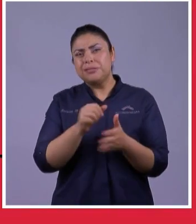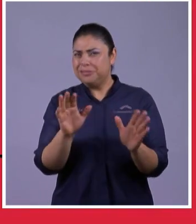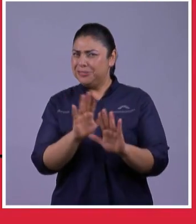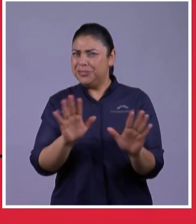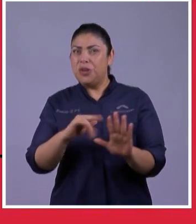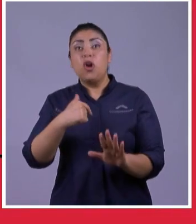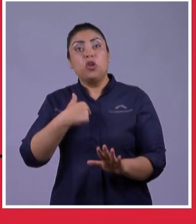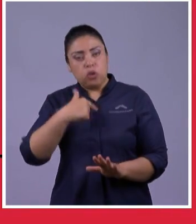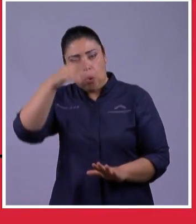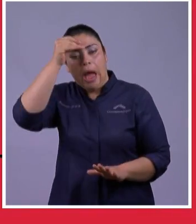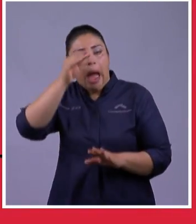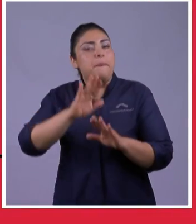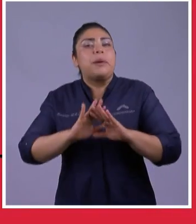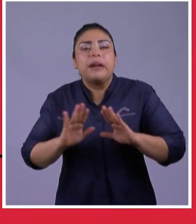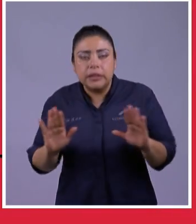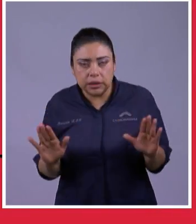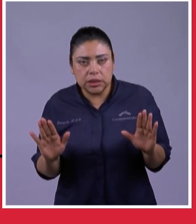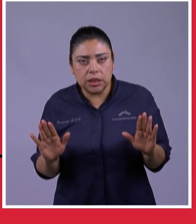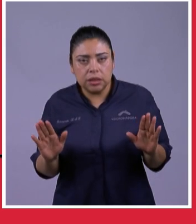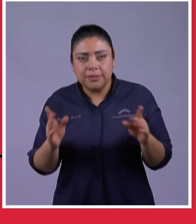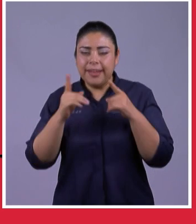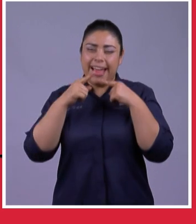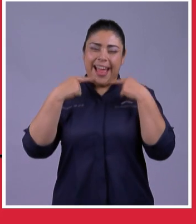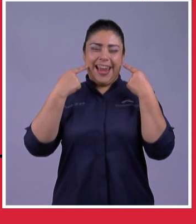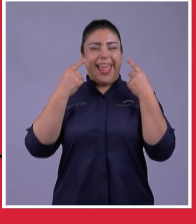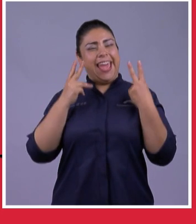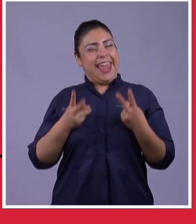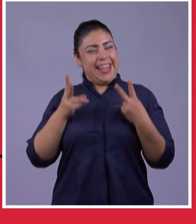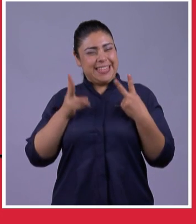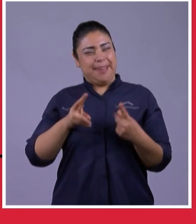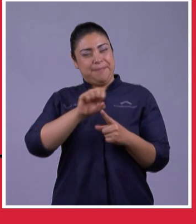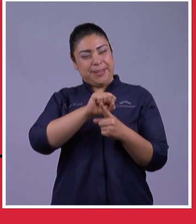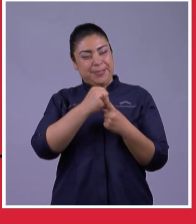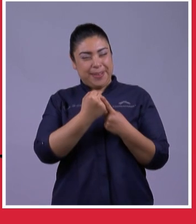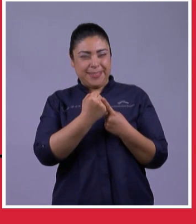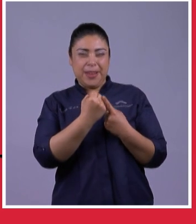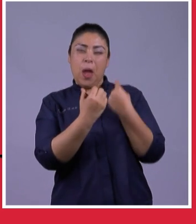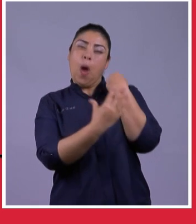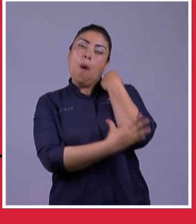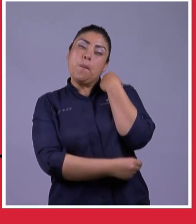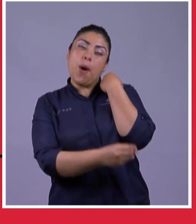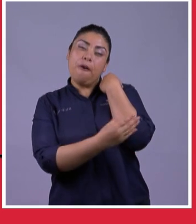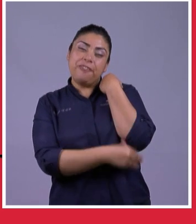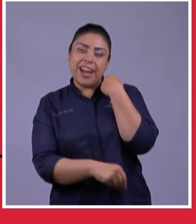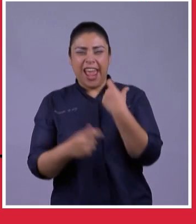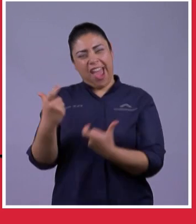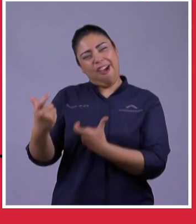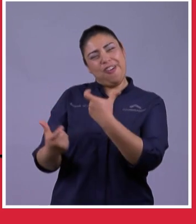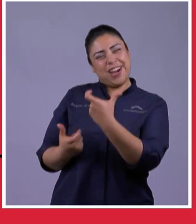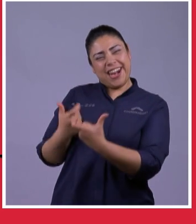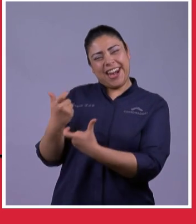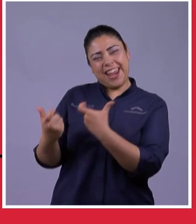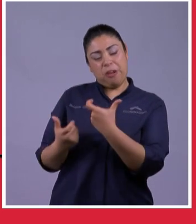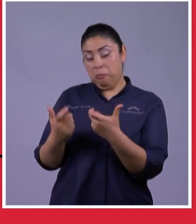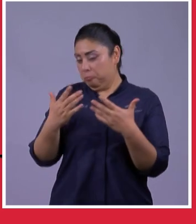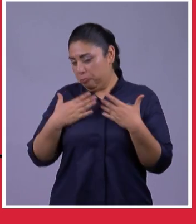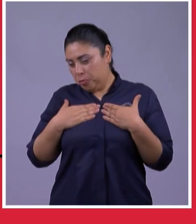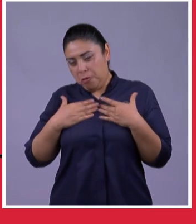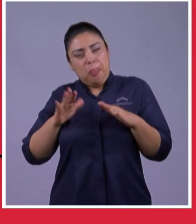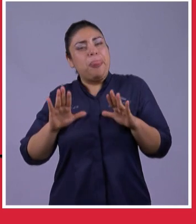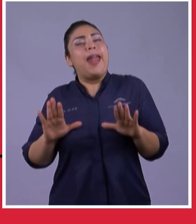cualquiera que sea mi situación sé vivir humildemente y sé tener